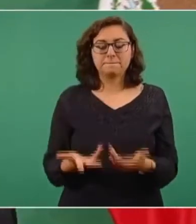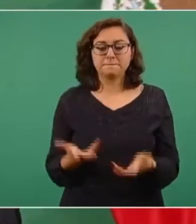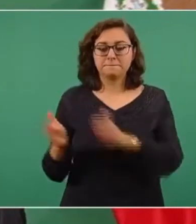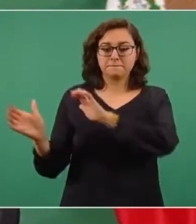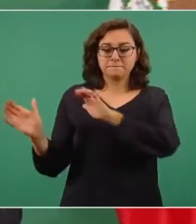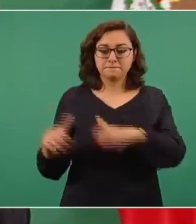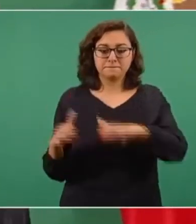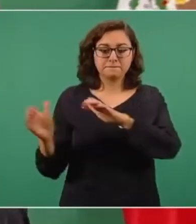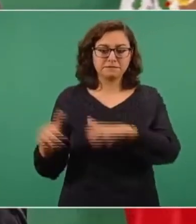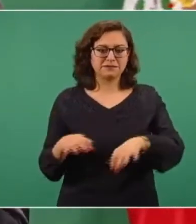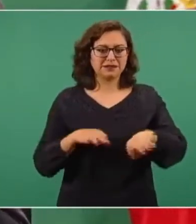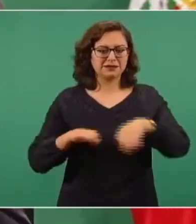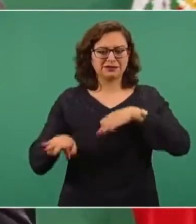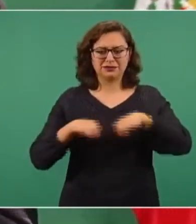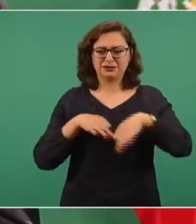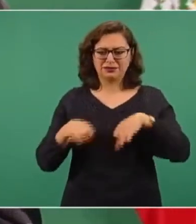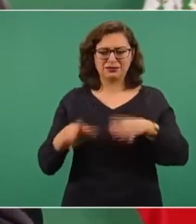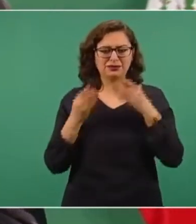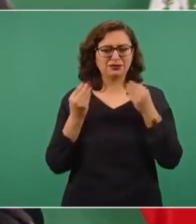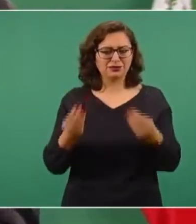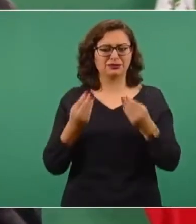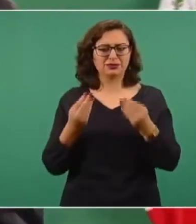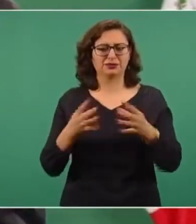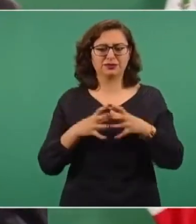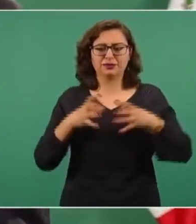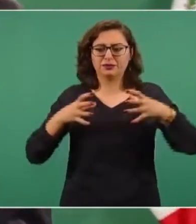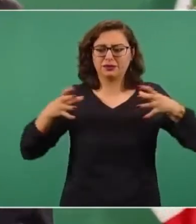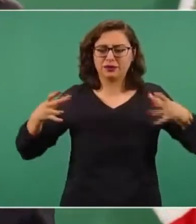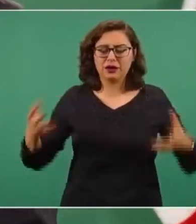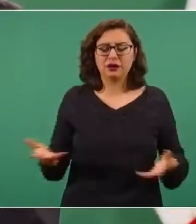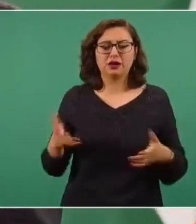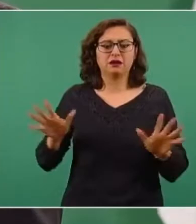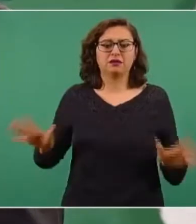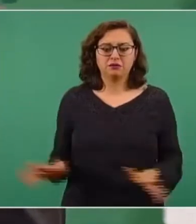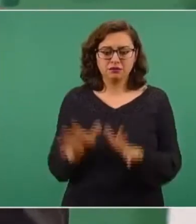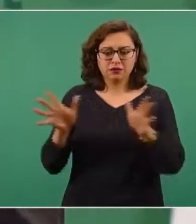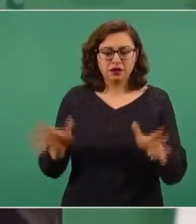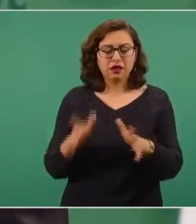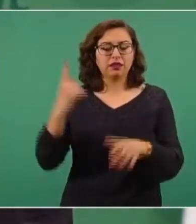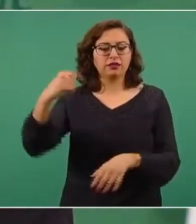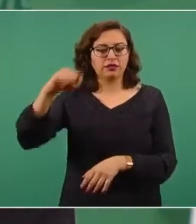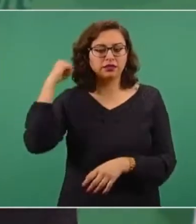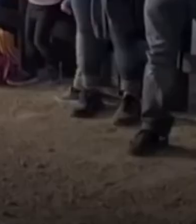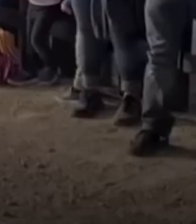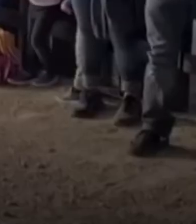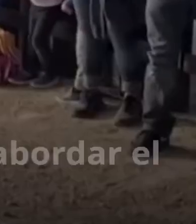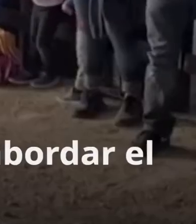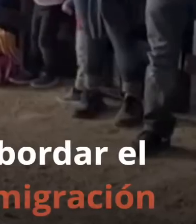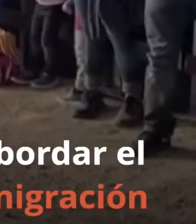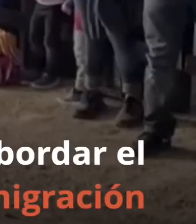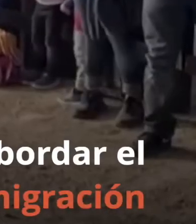empleos como nunca en Tabasco, en Chiapas, en Campeche.